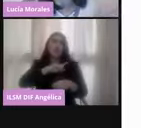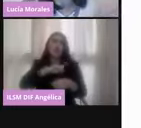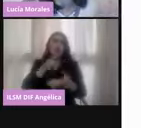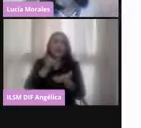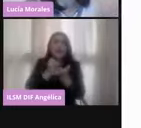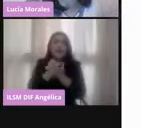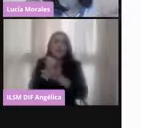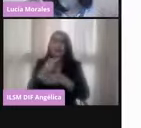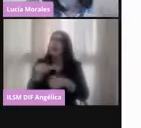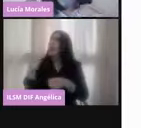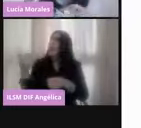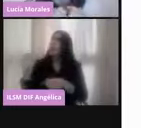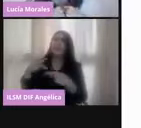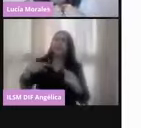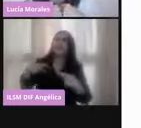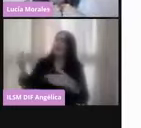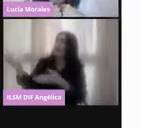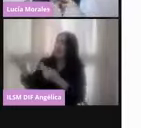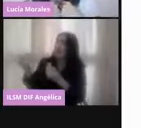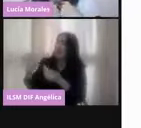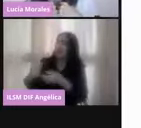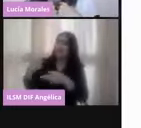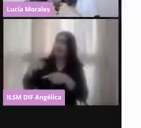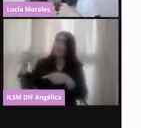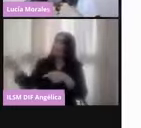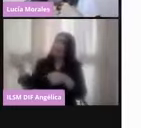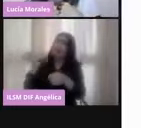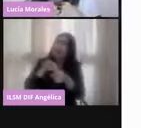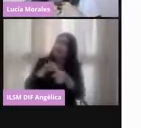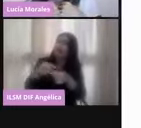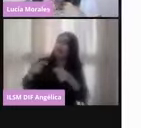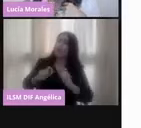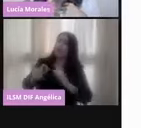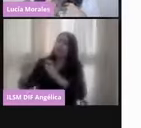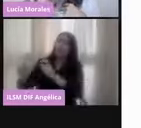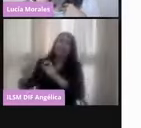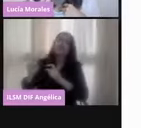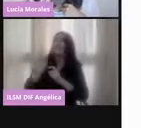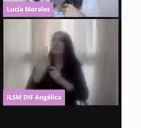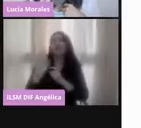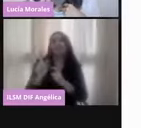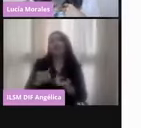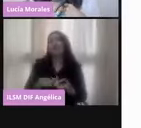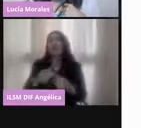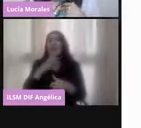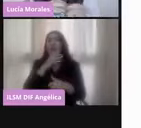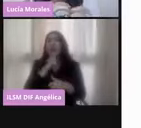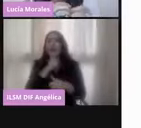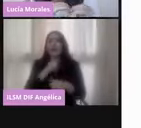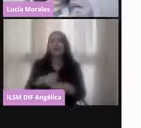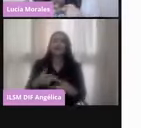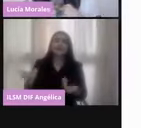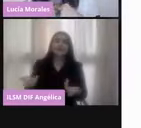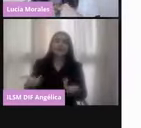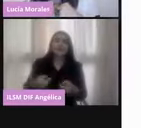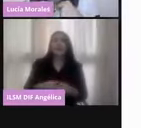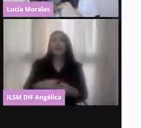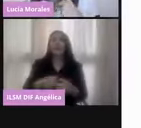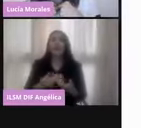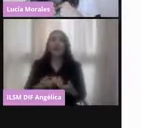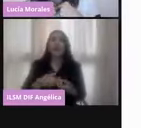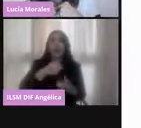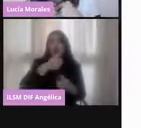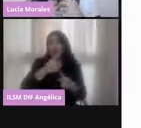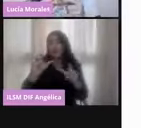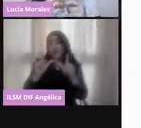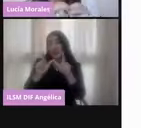a una persona que ejerce ese derecho que a mí me corresponde, porque es personal. Una persona, un voto. En consecuencia, mi credencial para votar